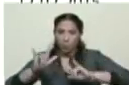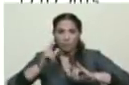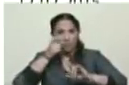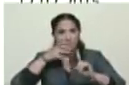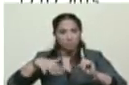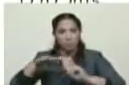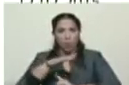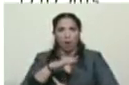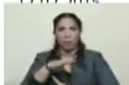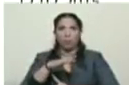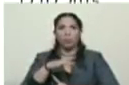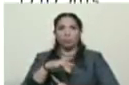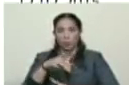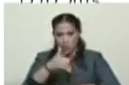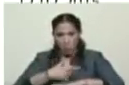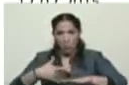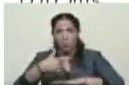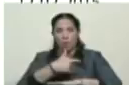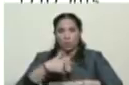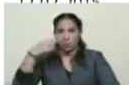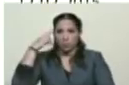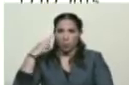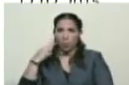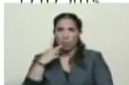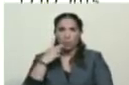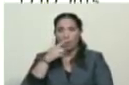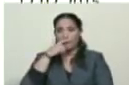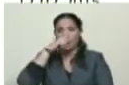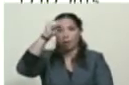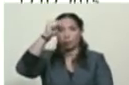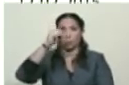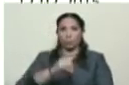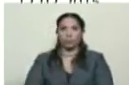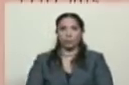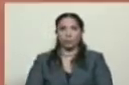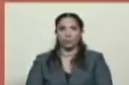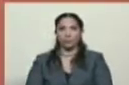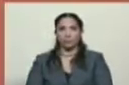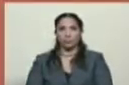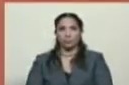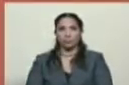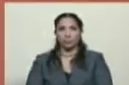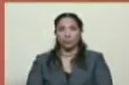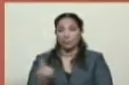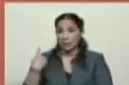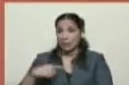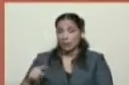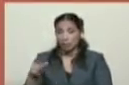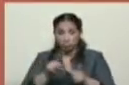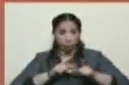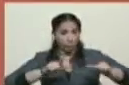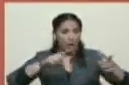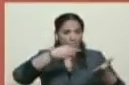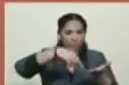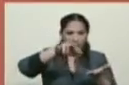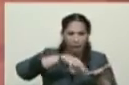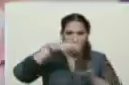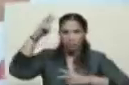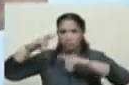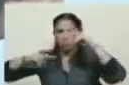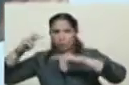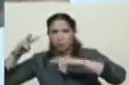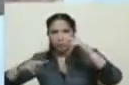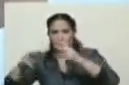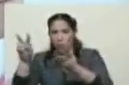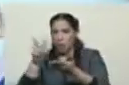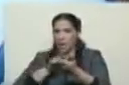las manos amorosas del gobierno bolivariano de Nicolás Maduro. Tenía una sala de danza, una sala de exposiciones, una sala de